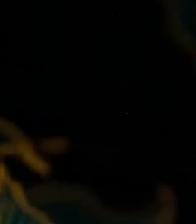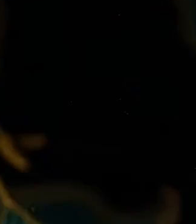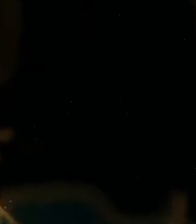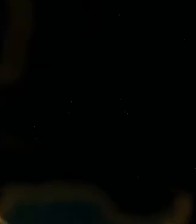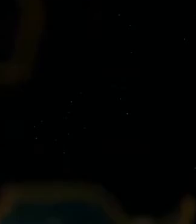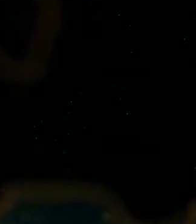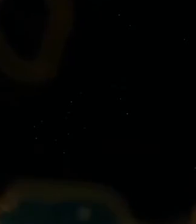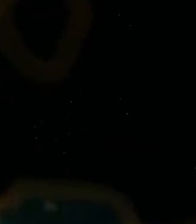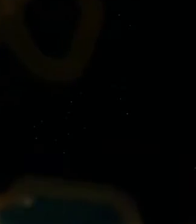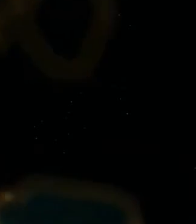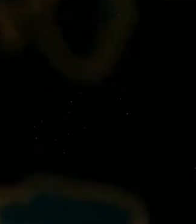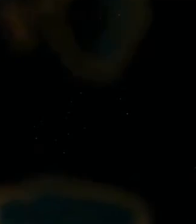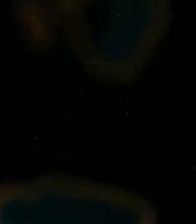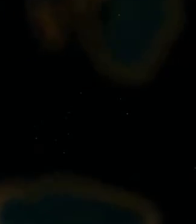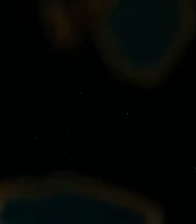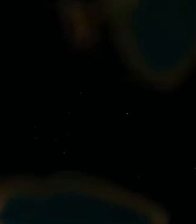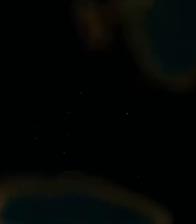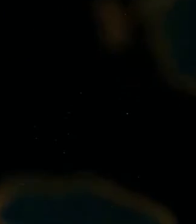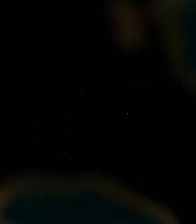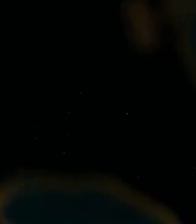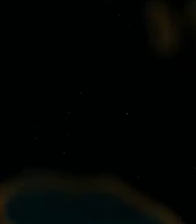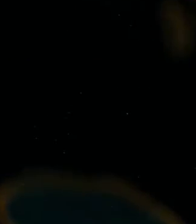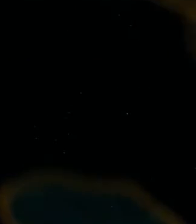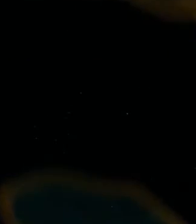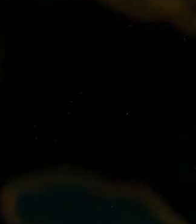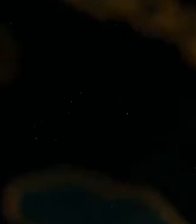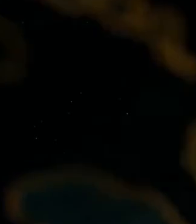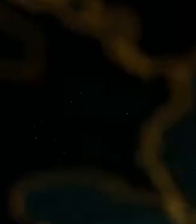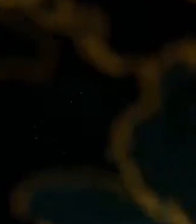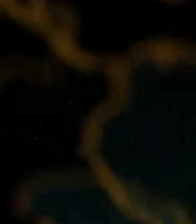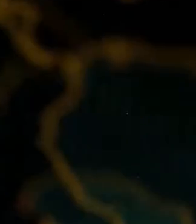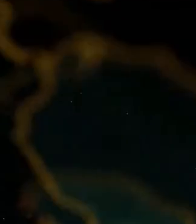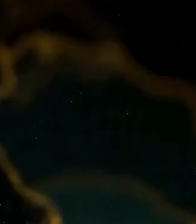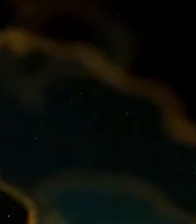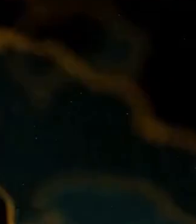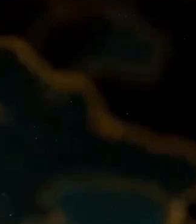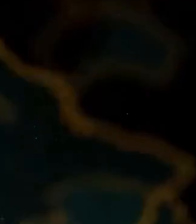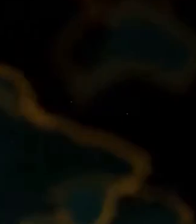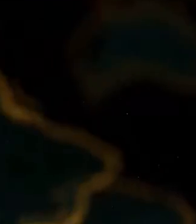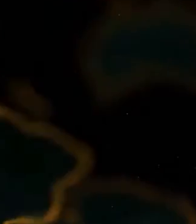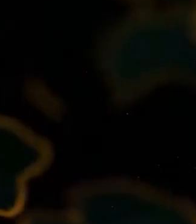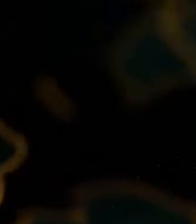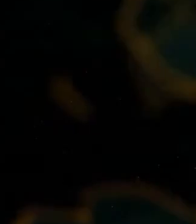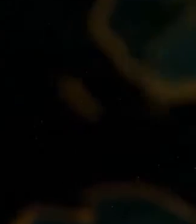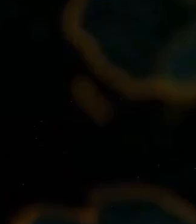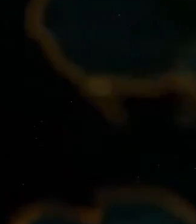H-Noticias MX, la información en constante movimiento.